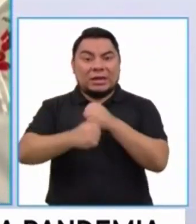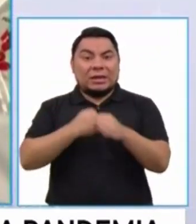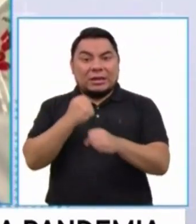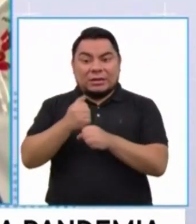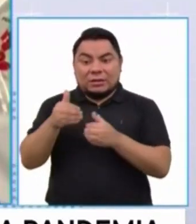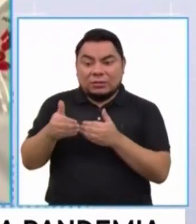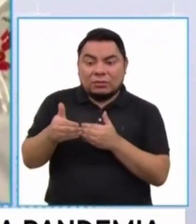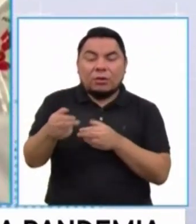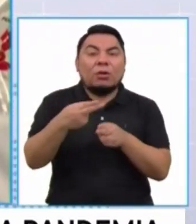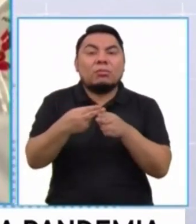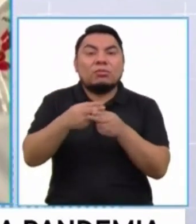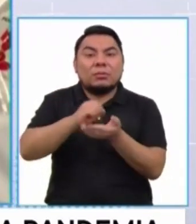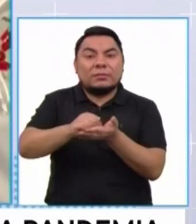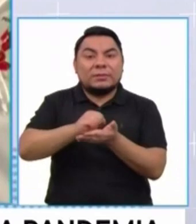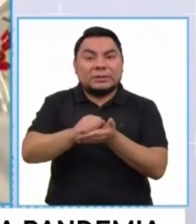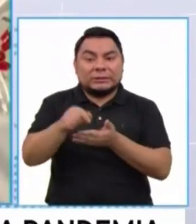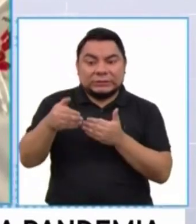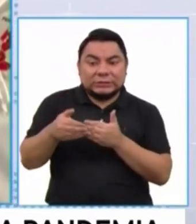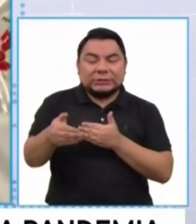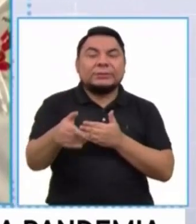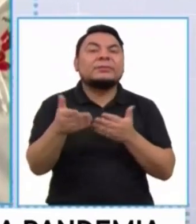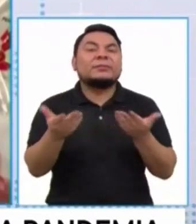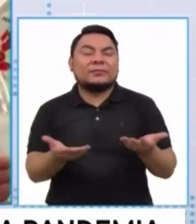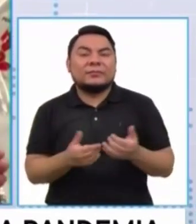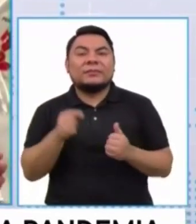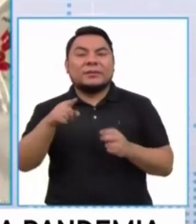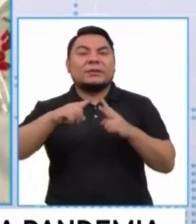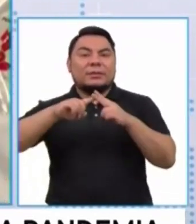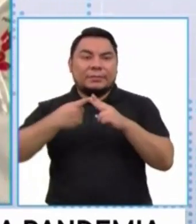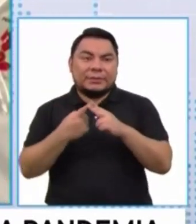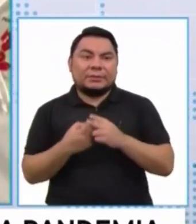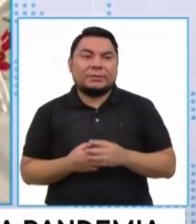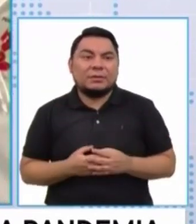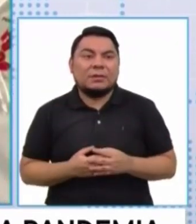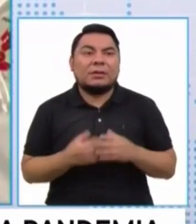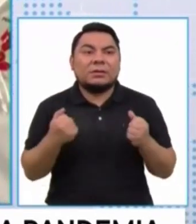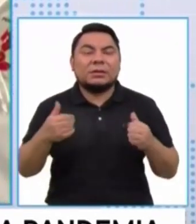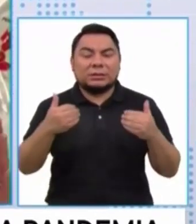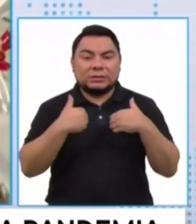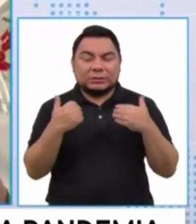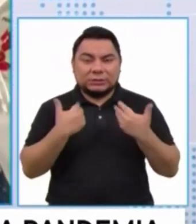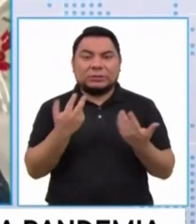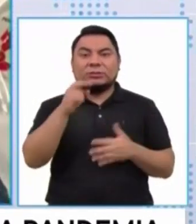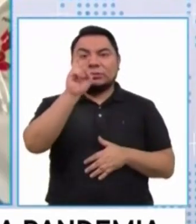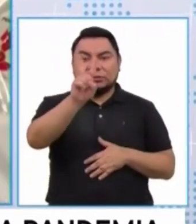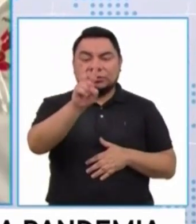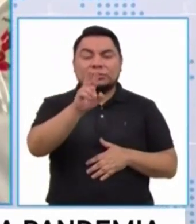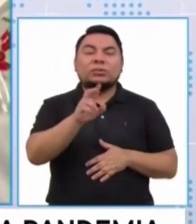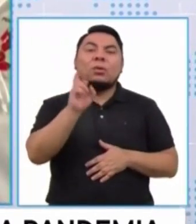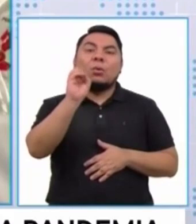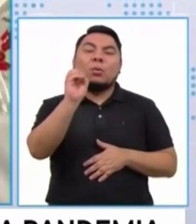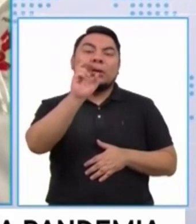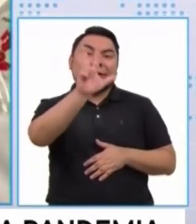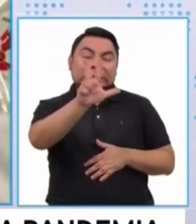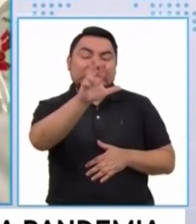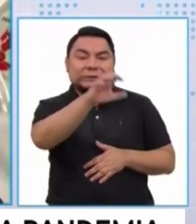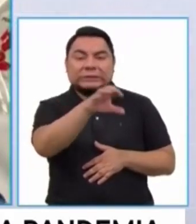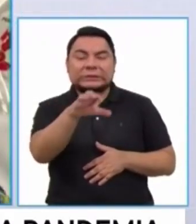que nos queda, o pocos meses, es empezar a tener dos o tres